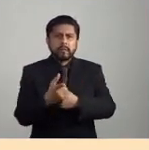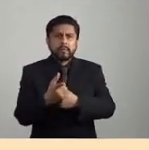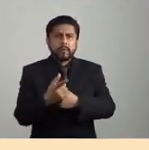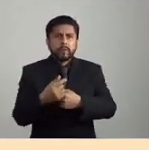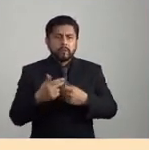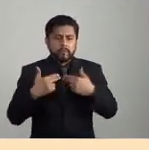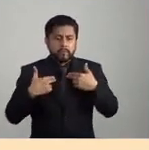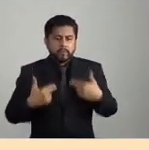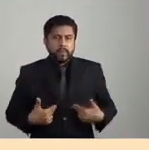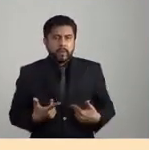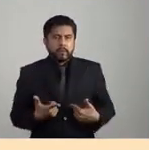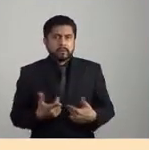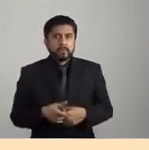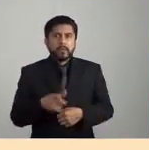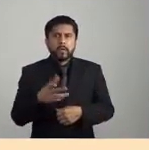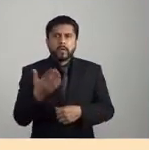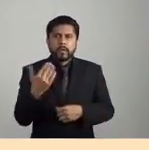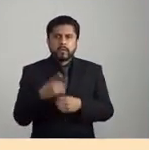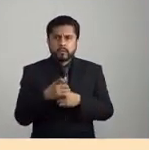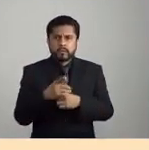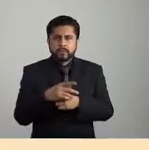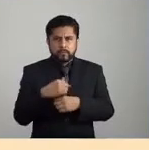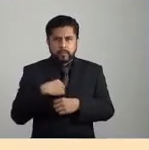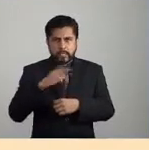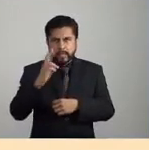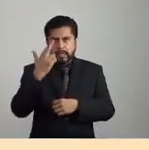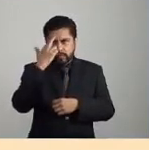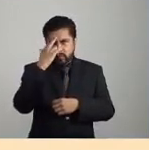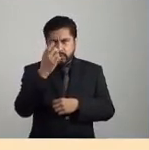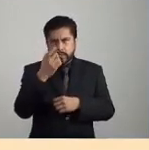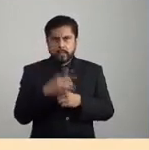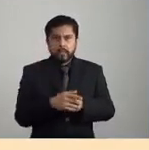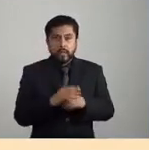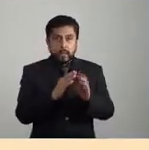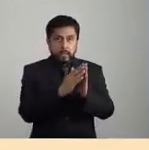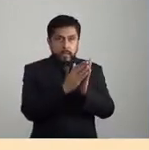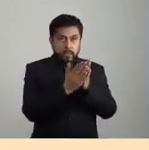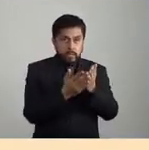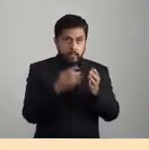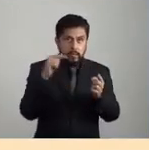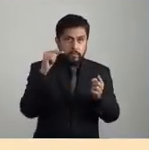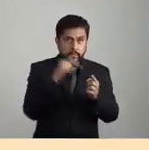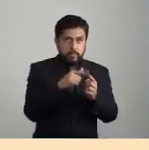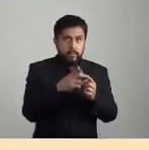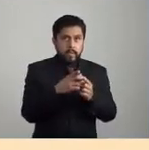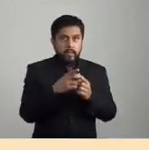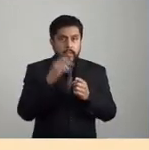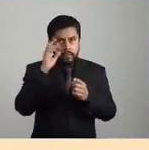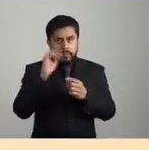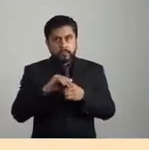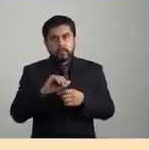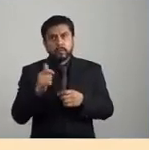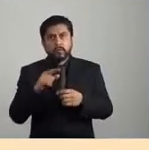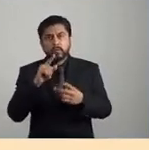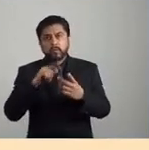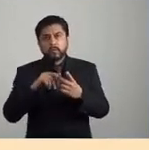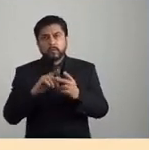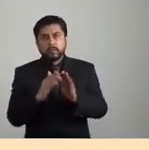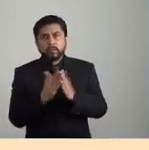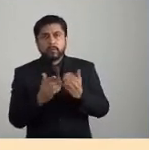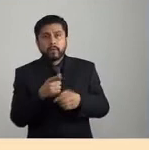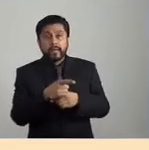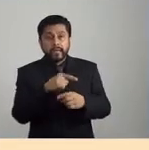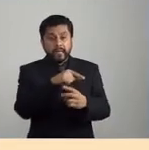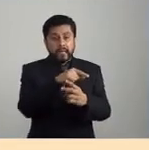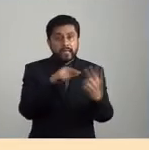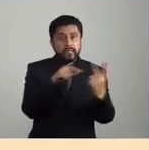respondan, solo quisiera recordar que tanto el libro de Traficantes de Sueños como el de Bajo Tierra Ediciones están